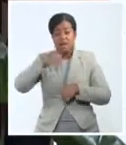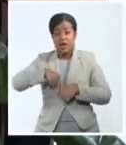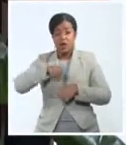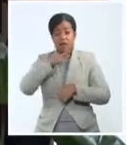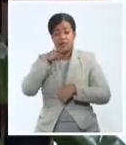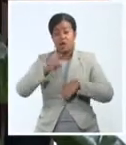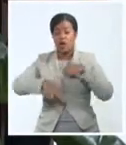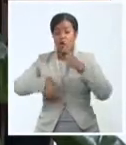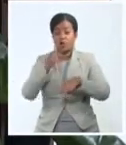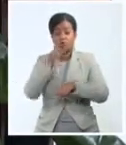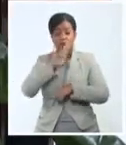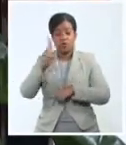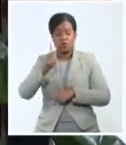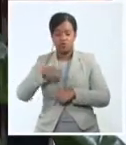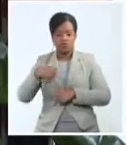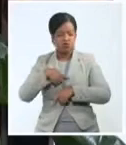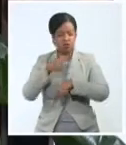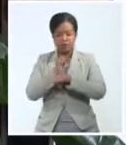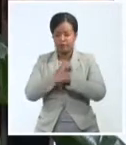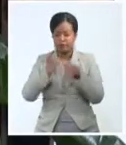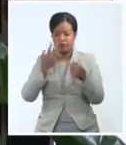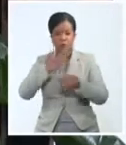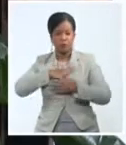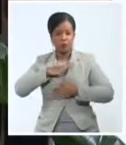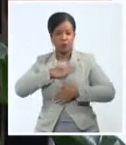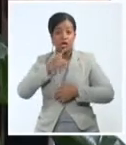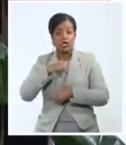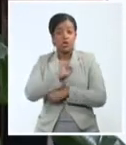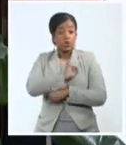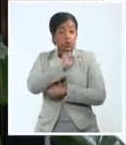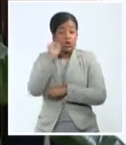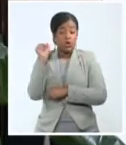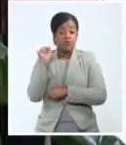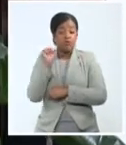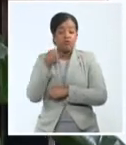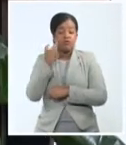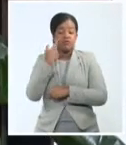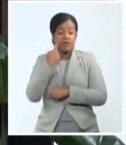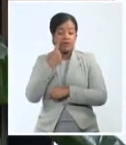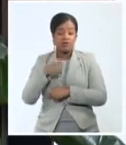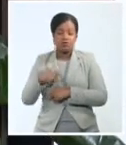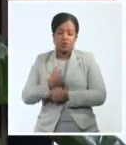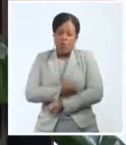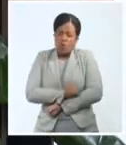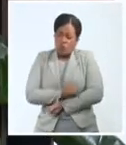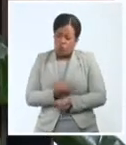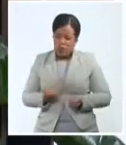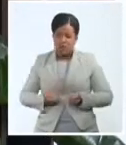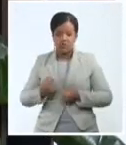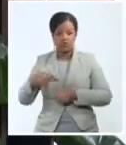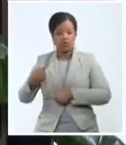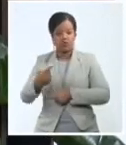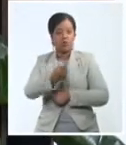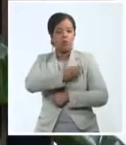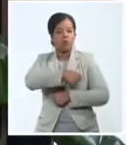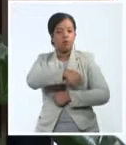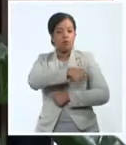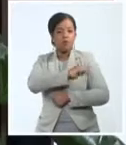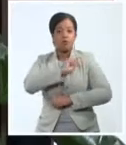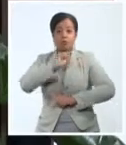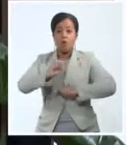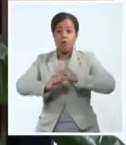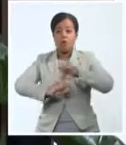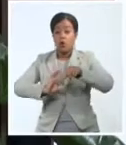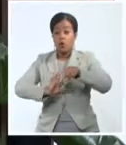preimperarista. Este triunfo será parte inseparable del gran esfuerzo cotidiano de nuestro pueblo por recuperarse de la